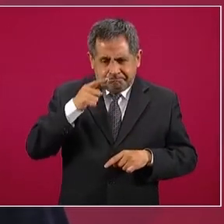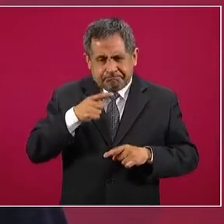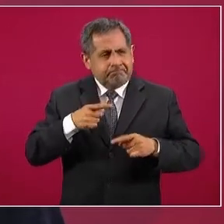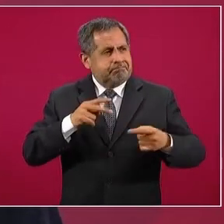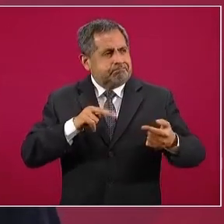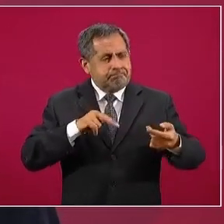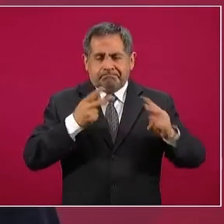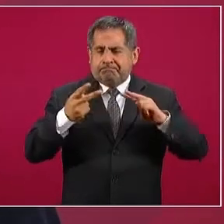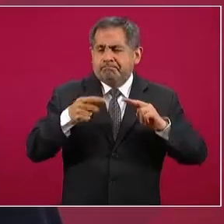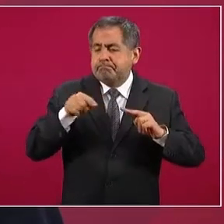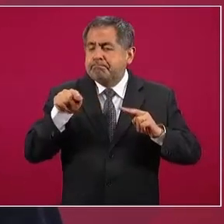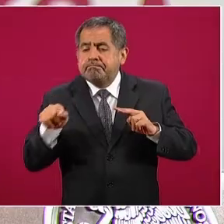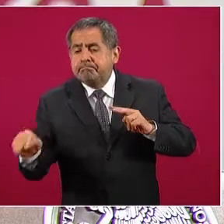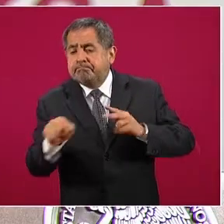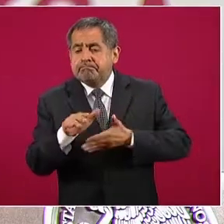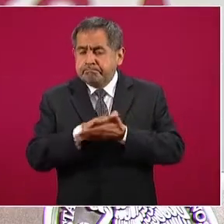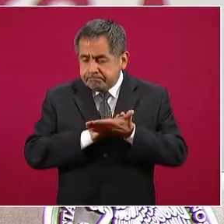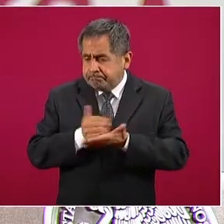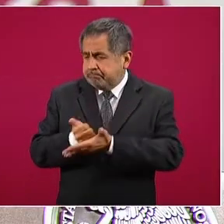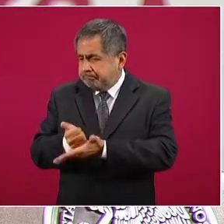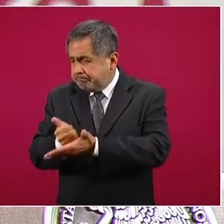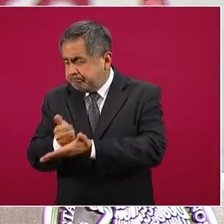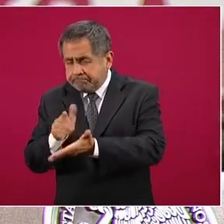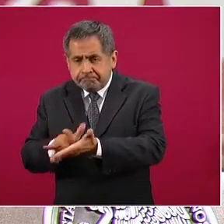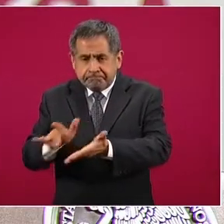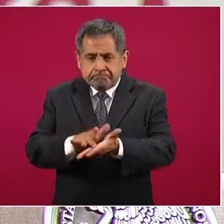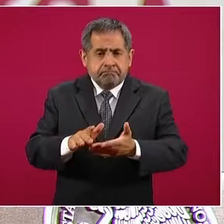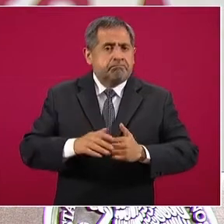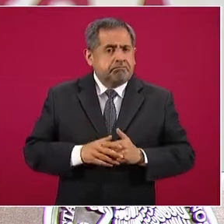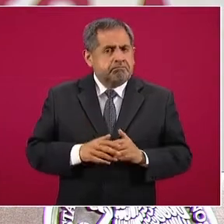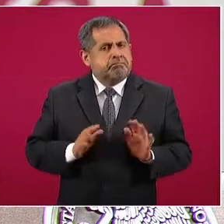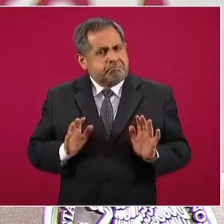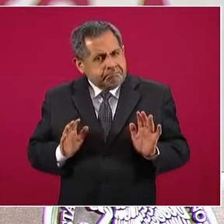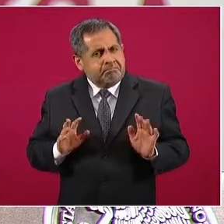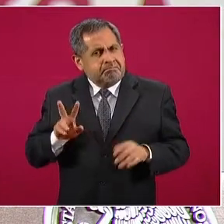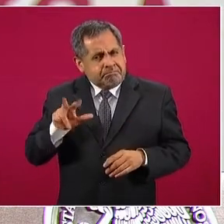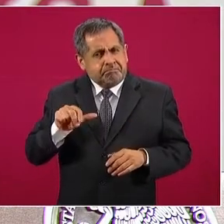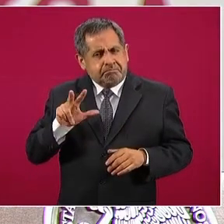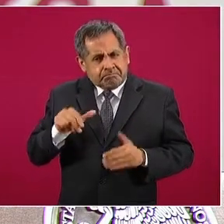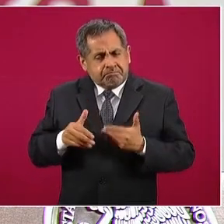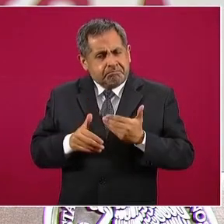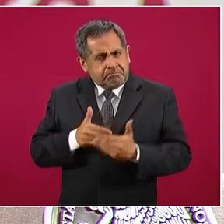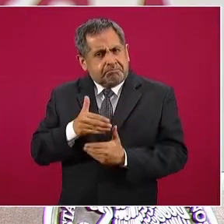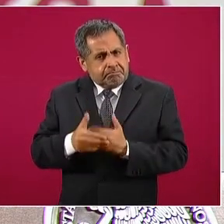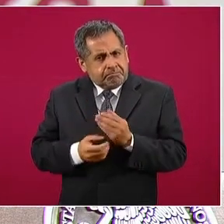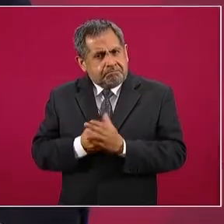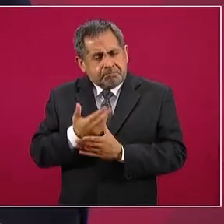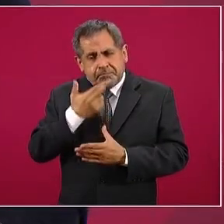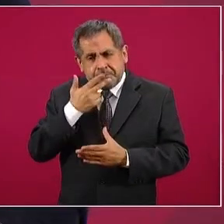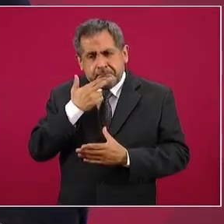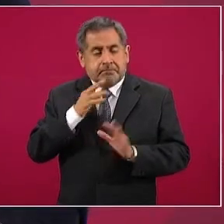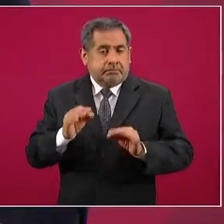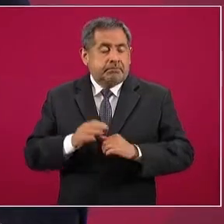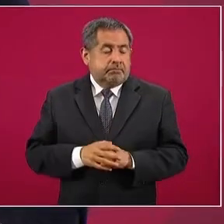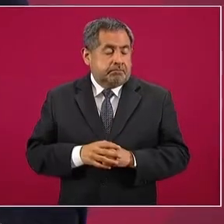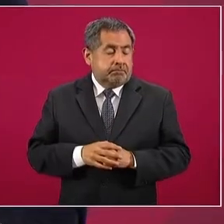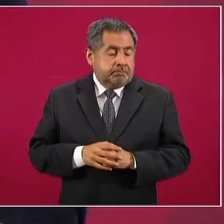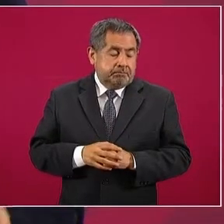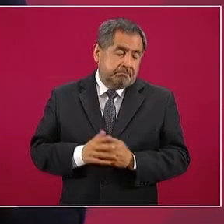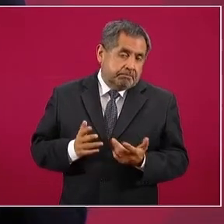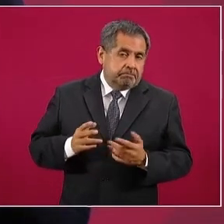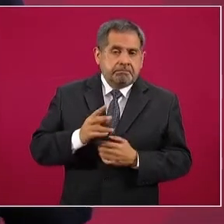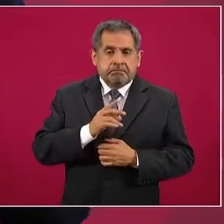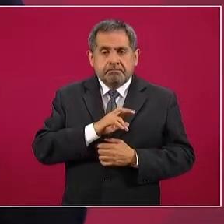hacia arriba. De ahí vamos saliendo y tengo que reconocer